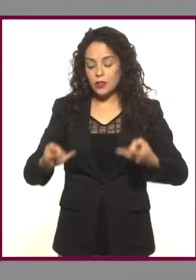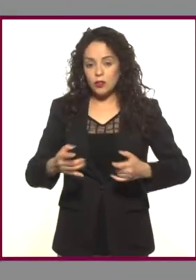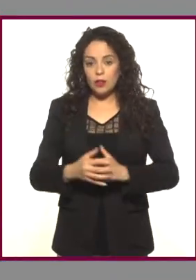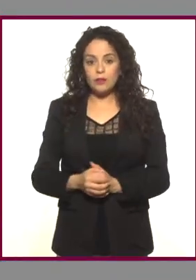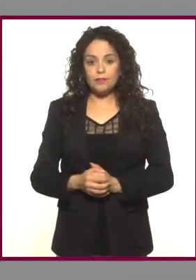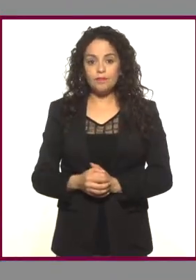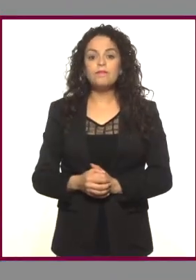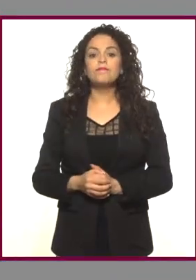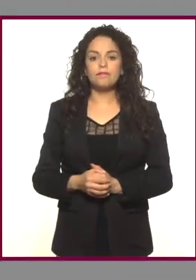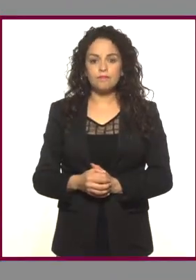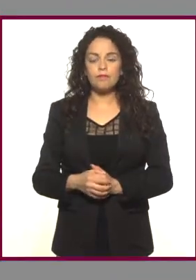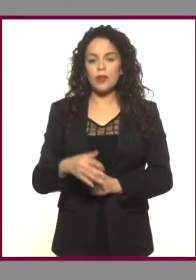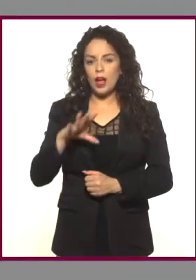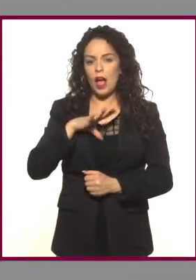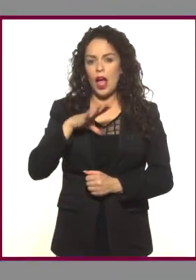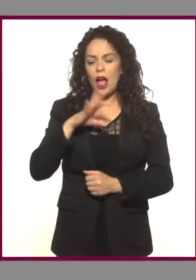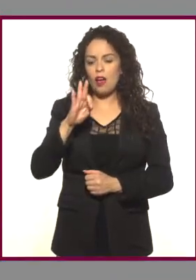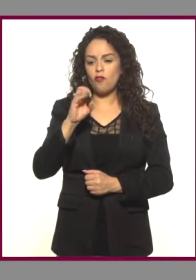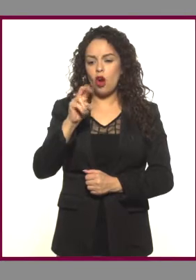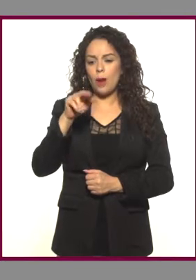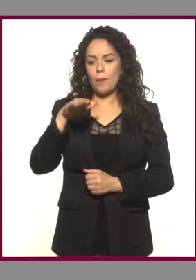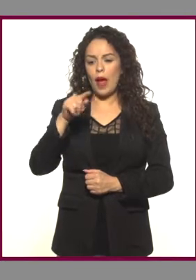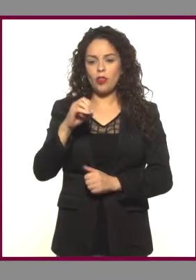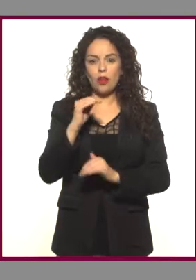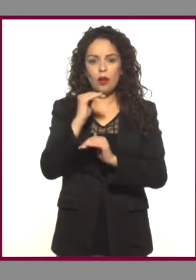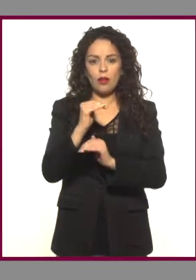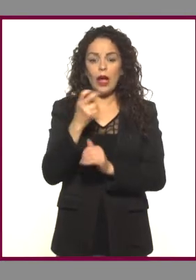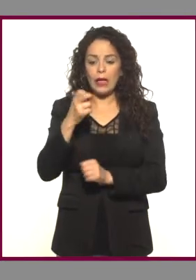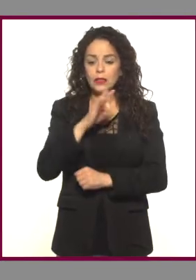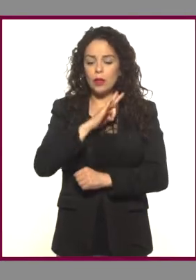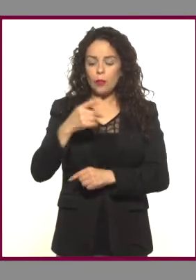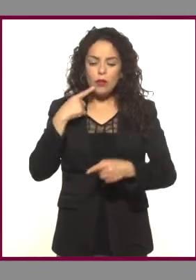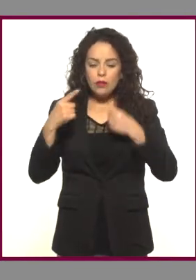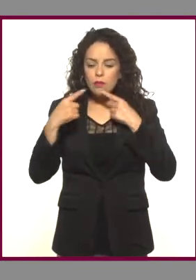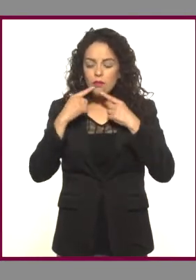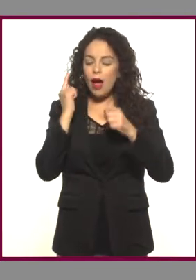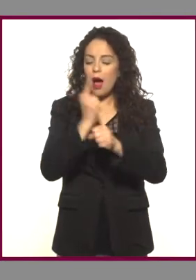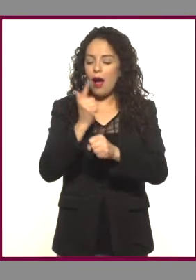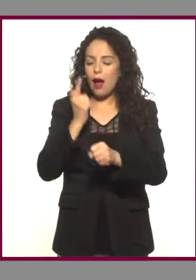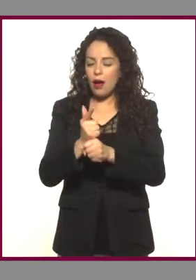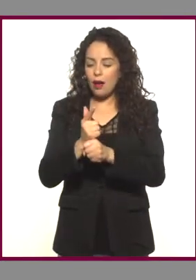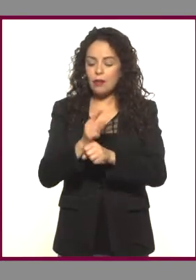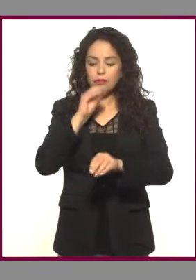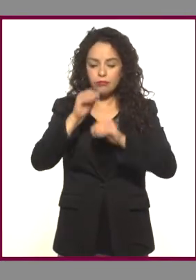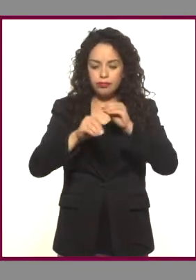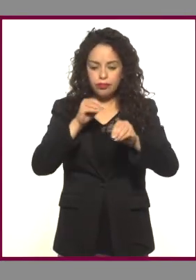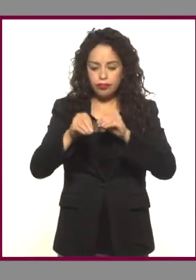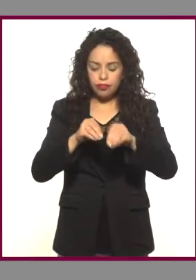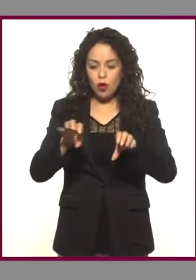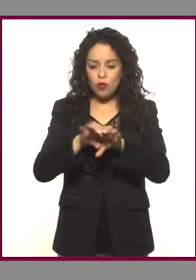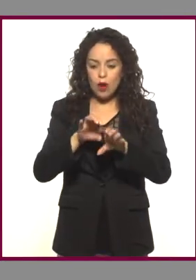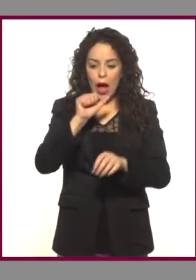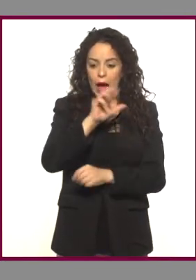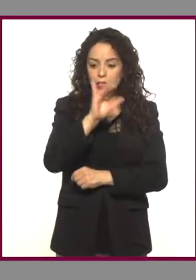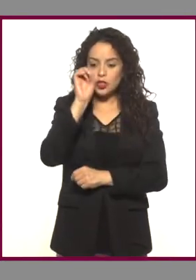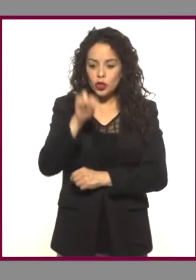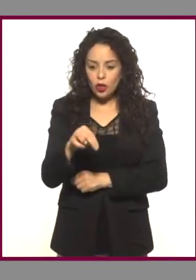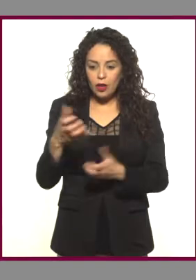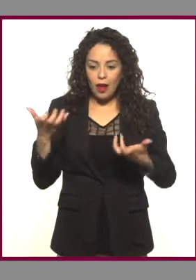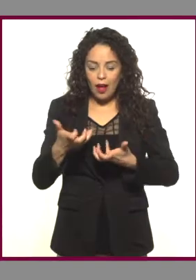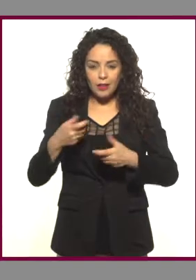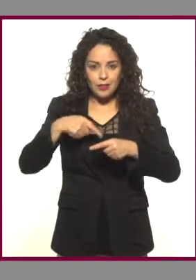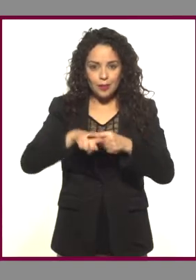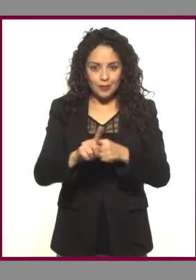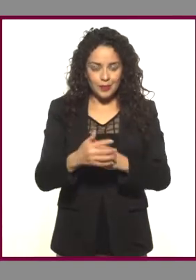formato más o menos estandarizado. Allí podemos identificar los diálogos y las descripciones de acción y encabezados de donde sucede la